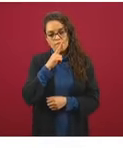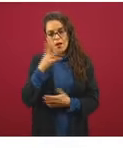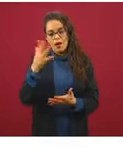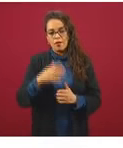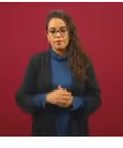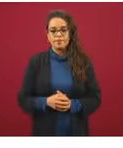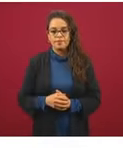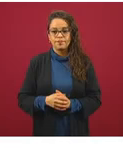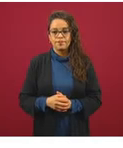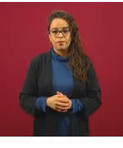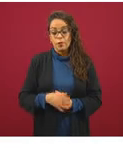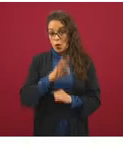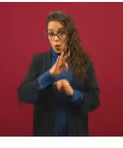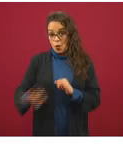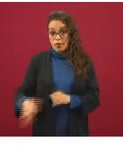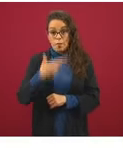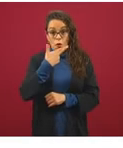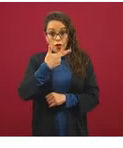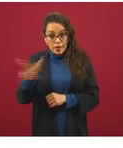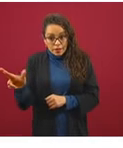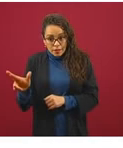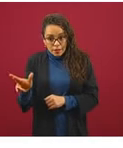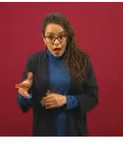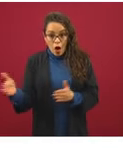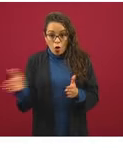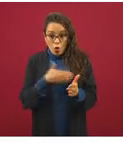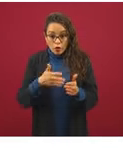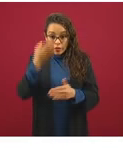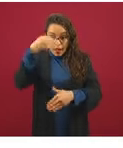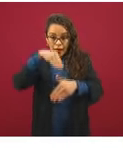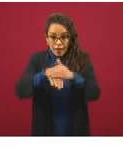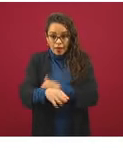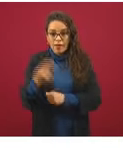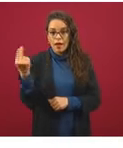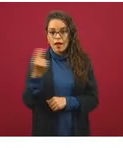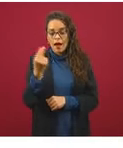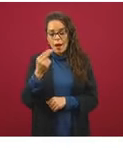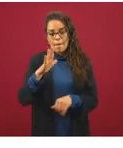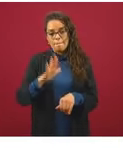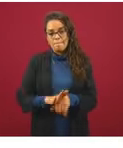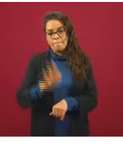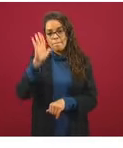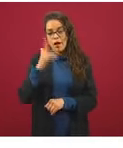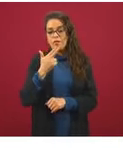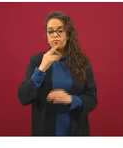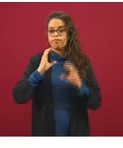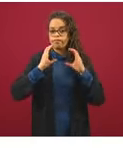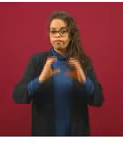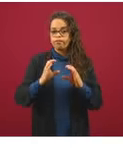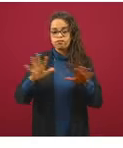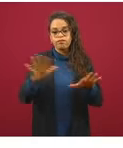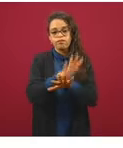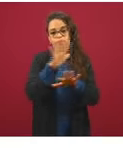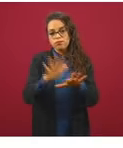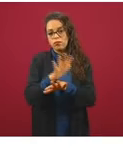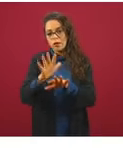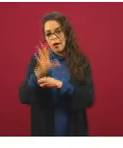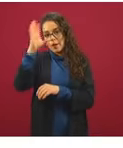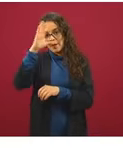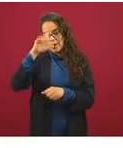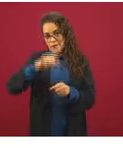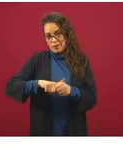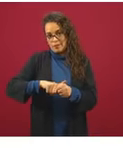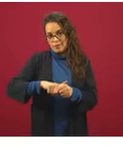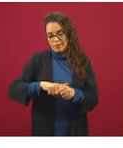Finalmente, los restaurantes, en la cocina, también hay que mejorar muchas cosas, hay que cambiar muchas culturas, de repente